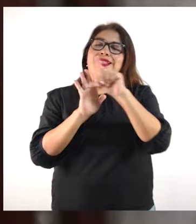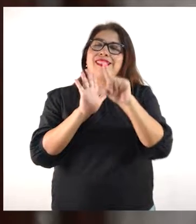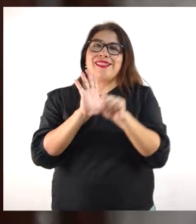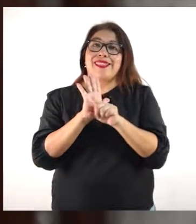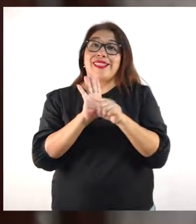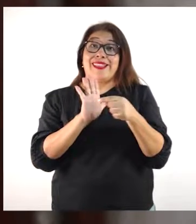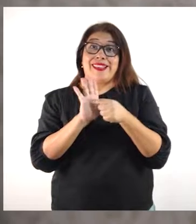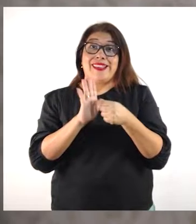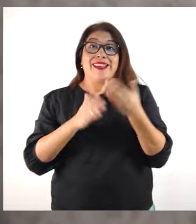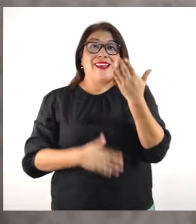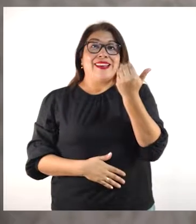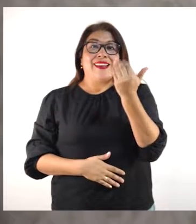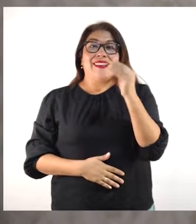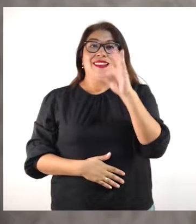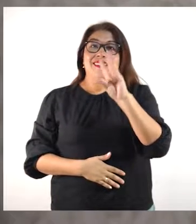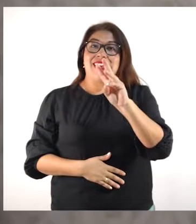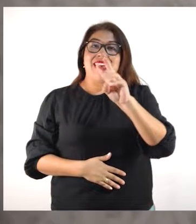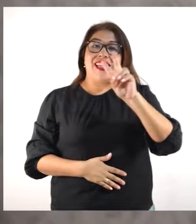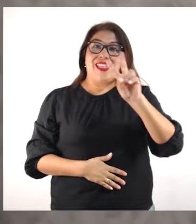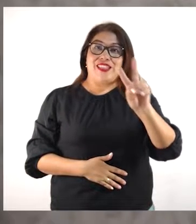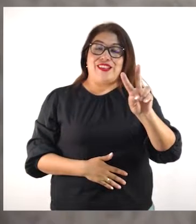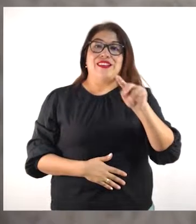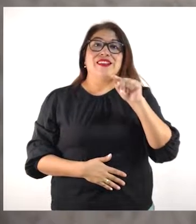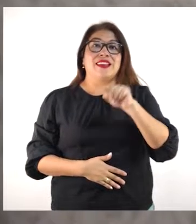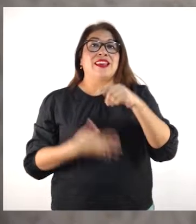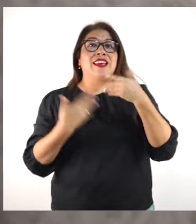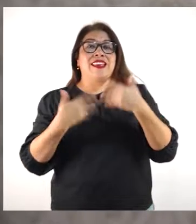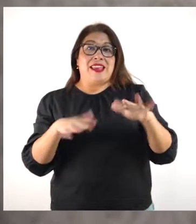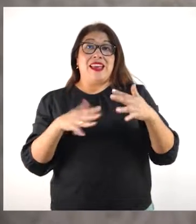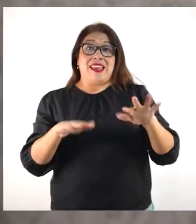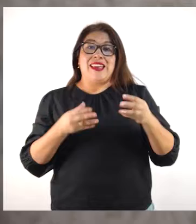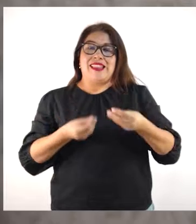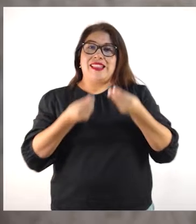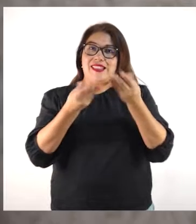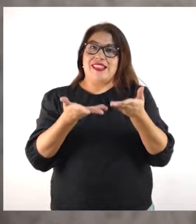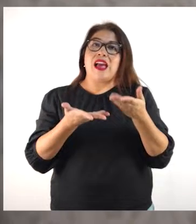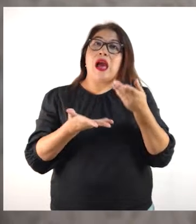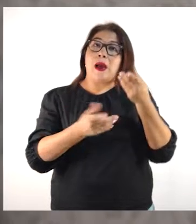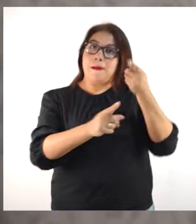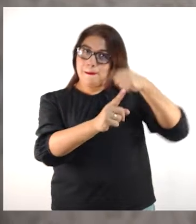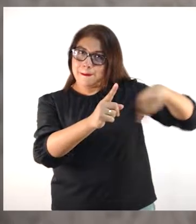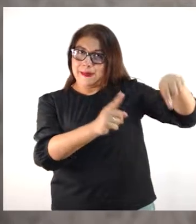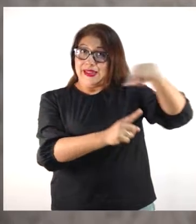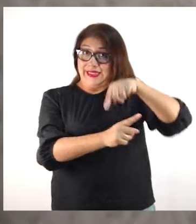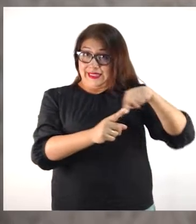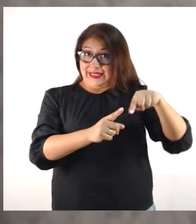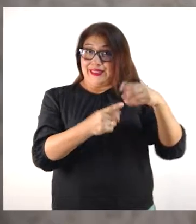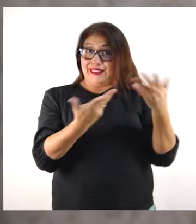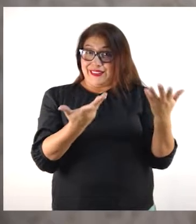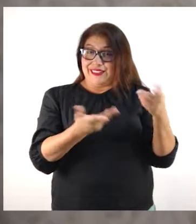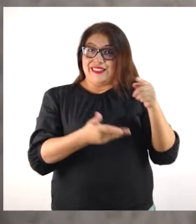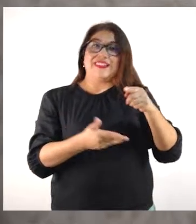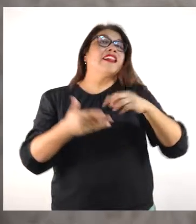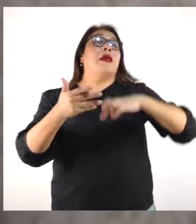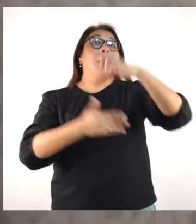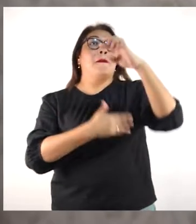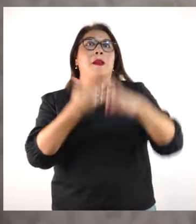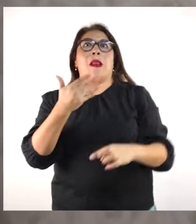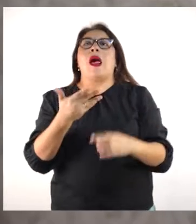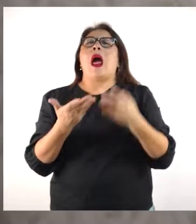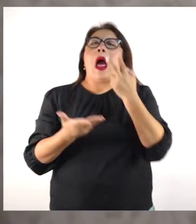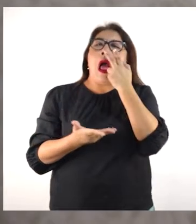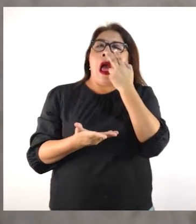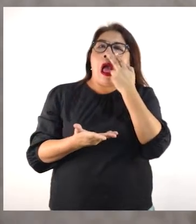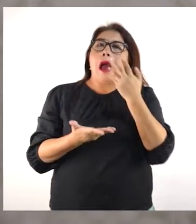legislativo 1562 que se ha dado justamente para ello, para un programa